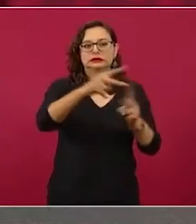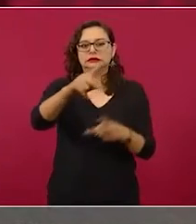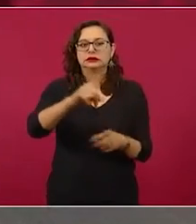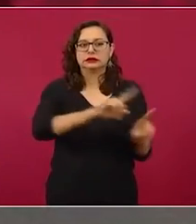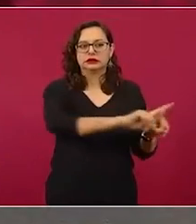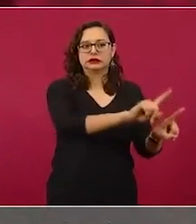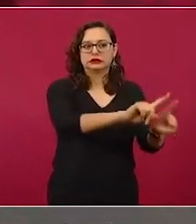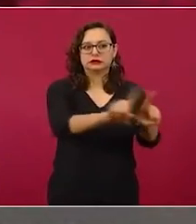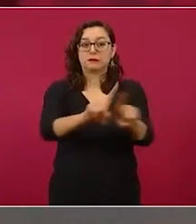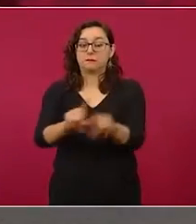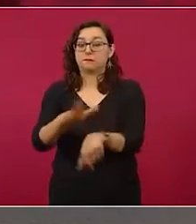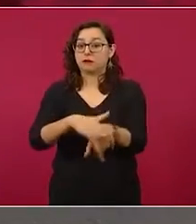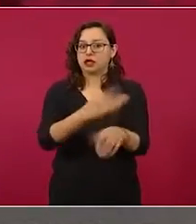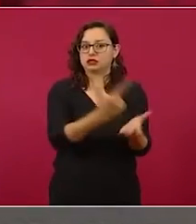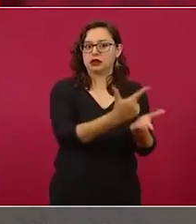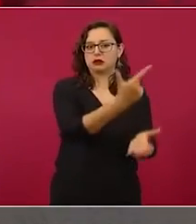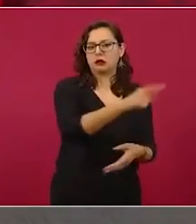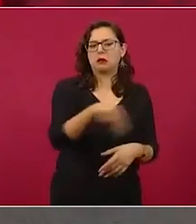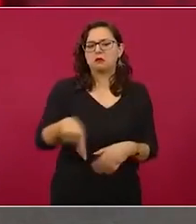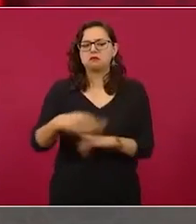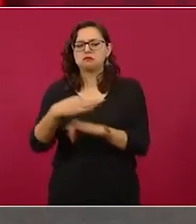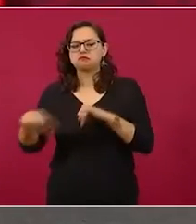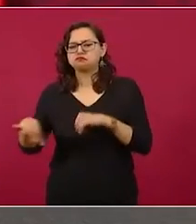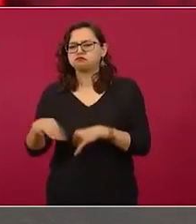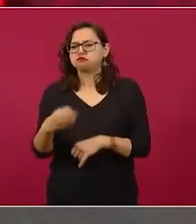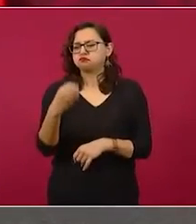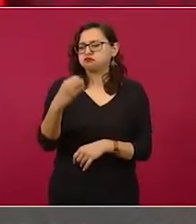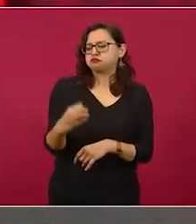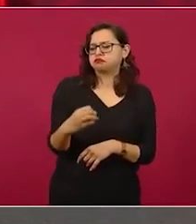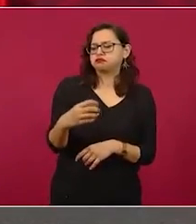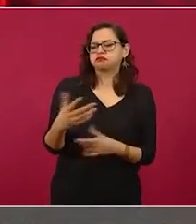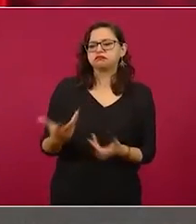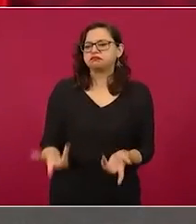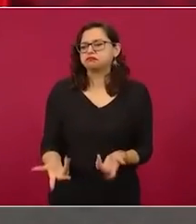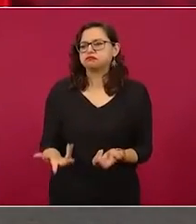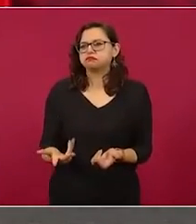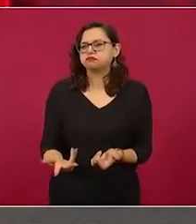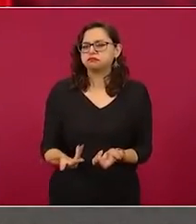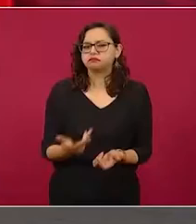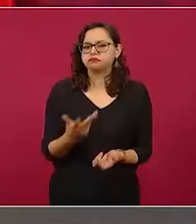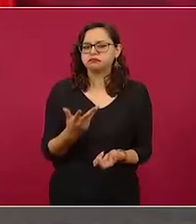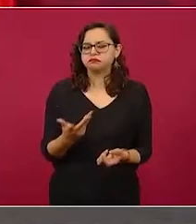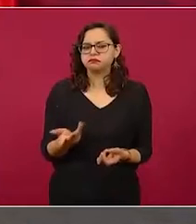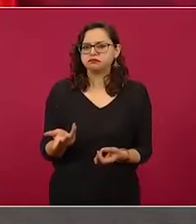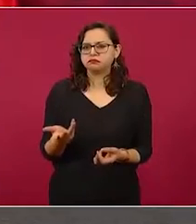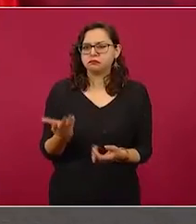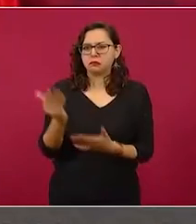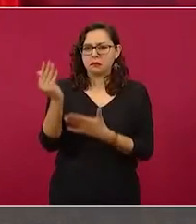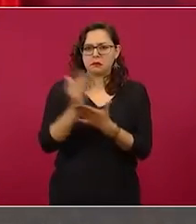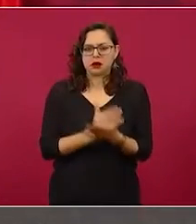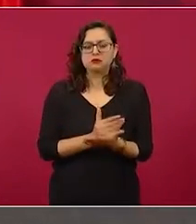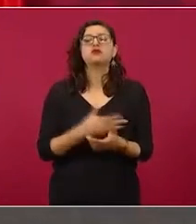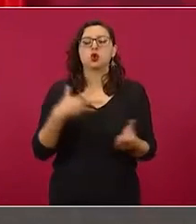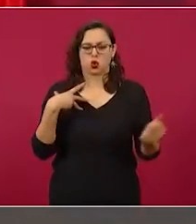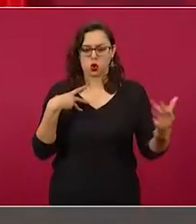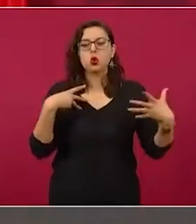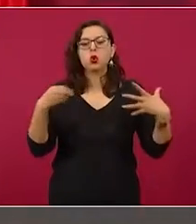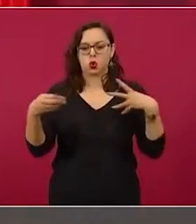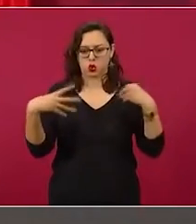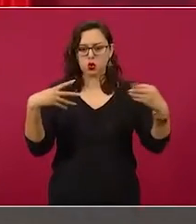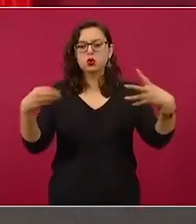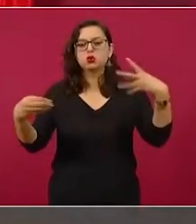Sí hay contagios, pero no tenemos